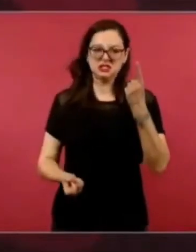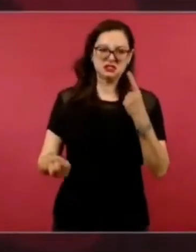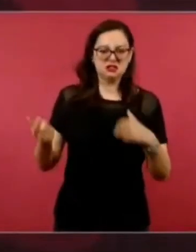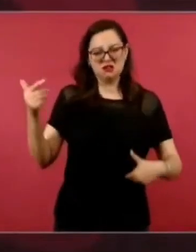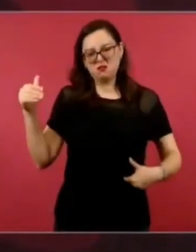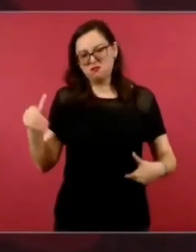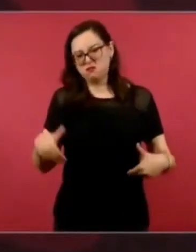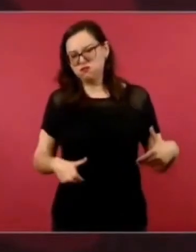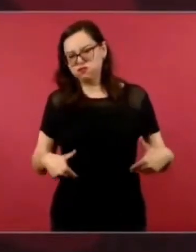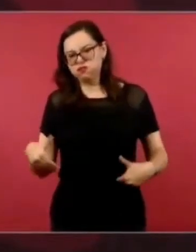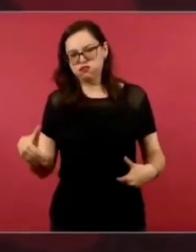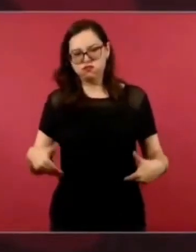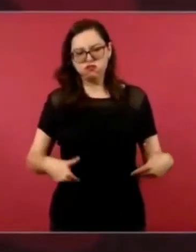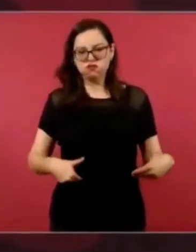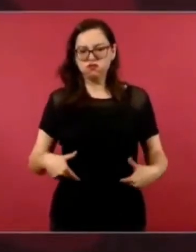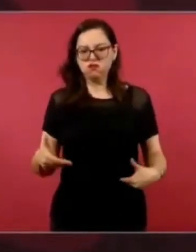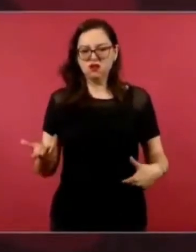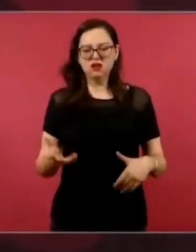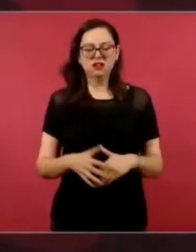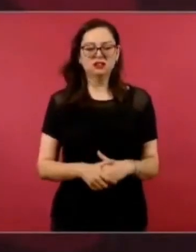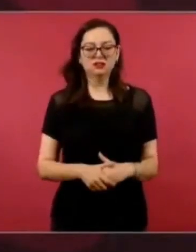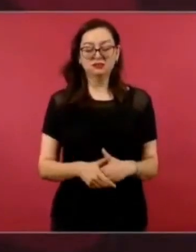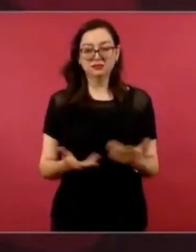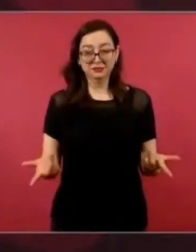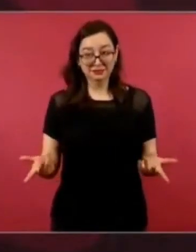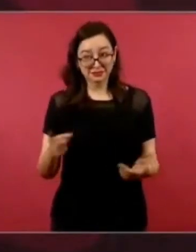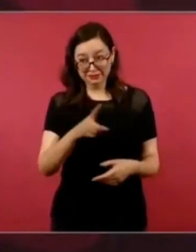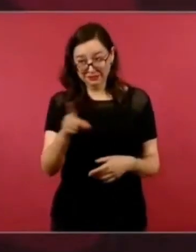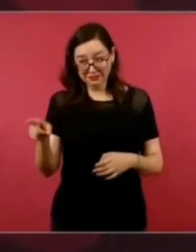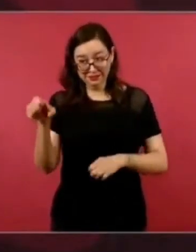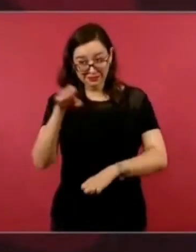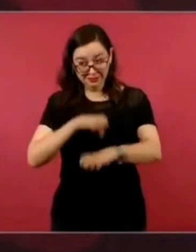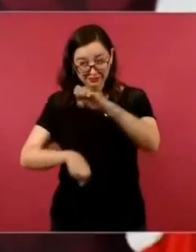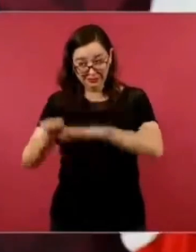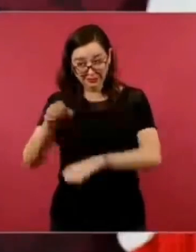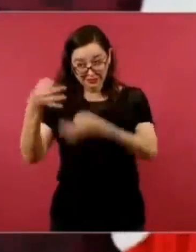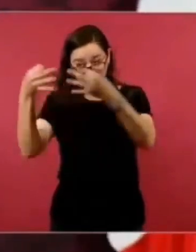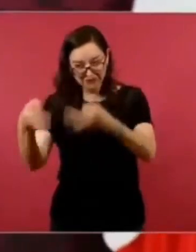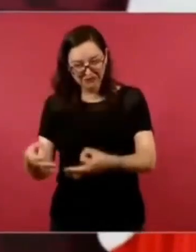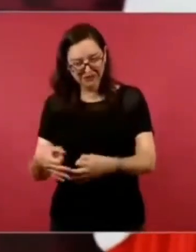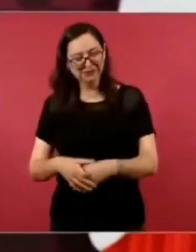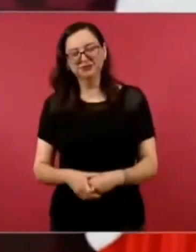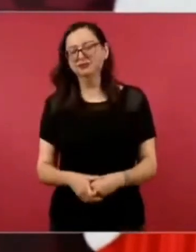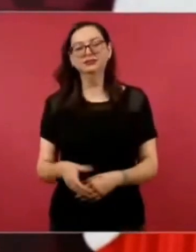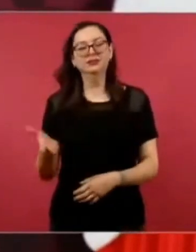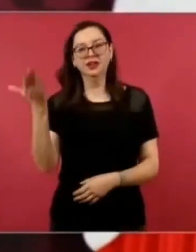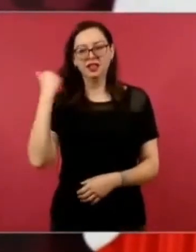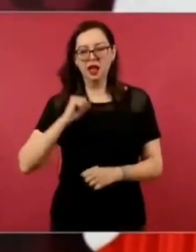y en sentido estricto ni siquiera son empresarios, son traficantes de influencia,